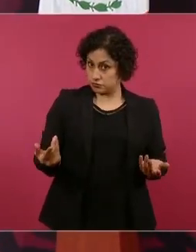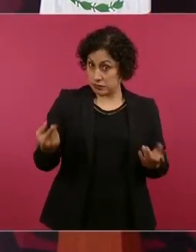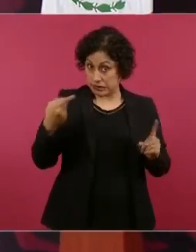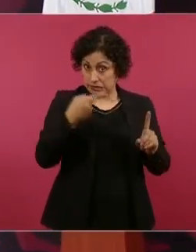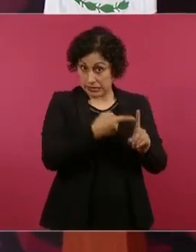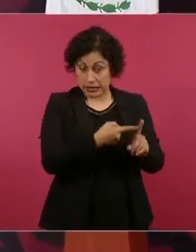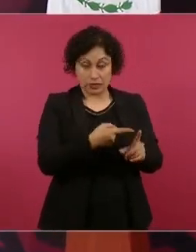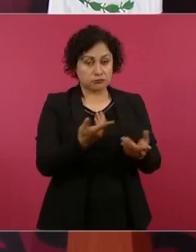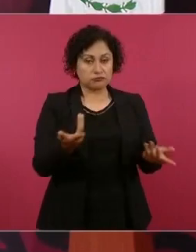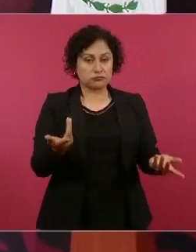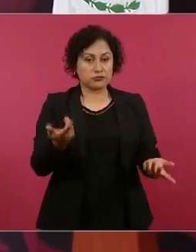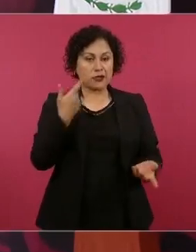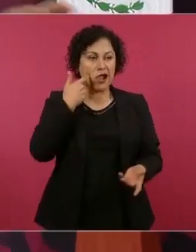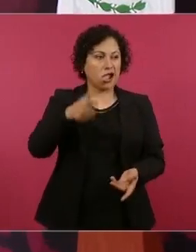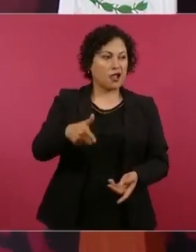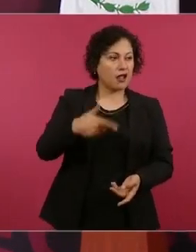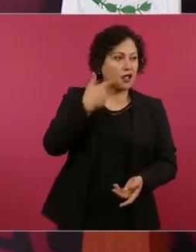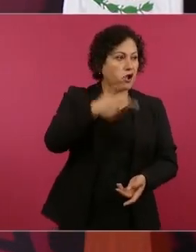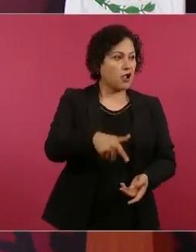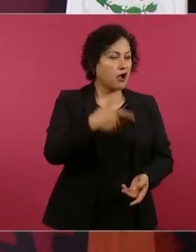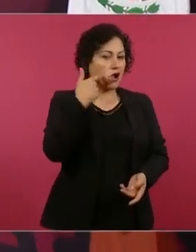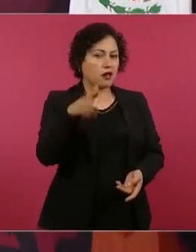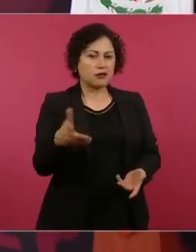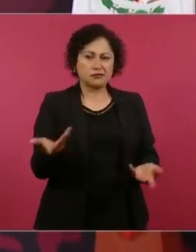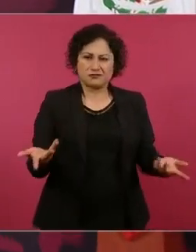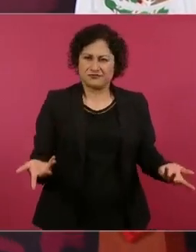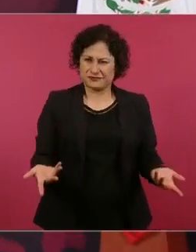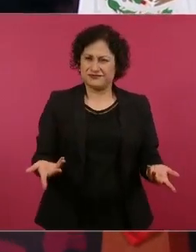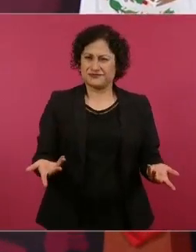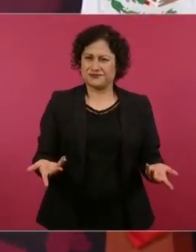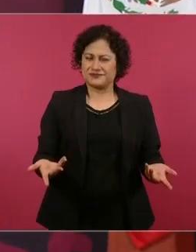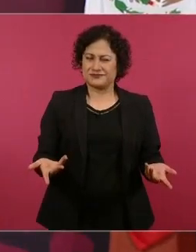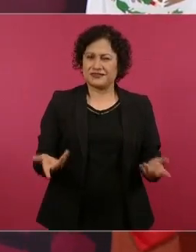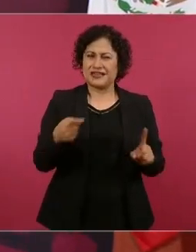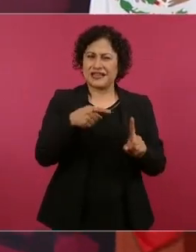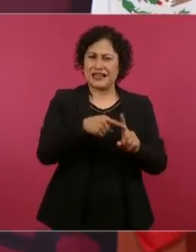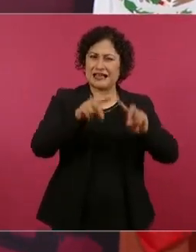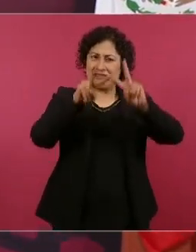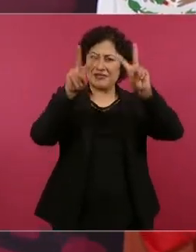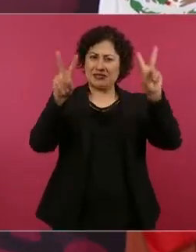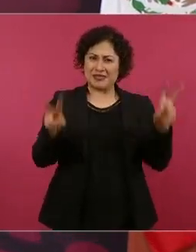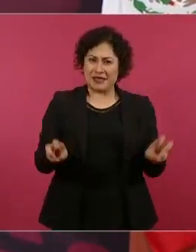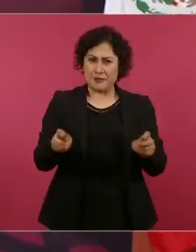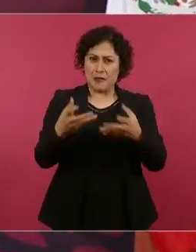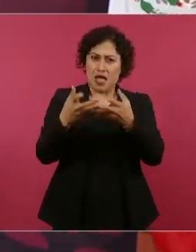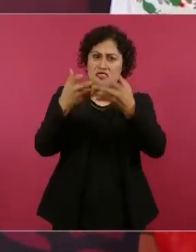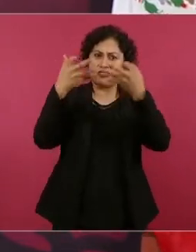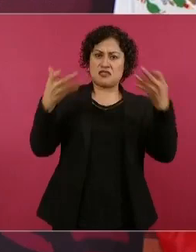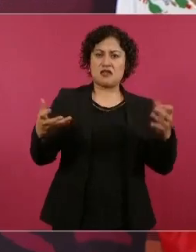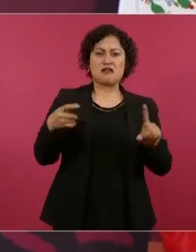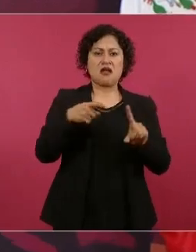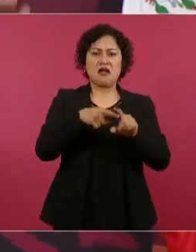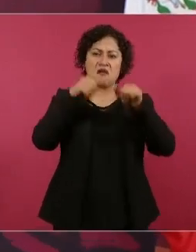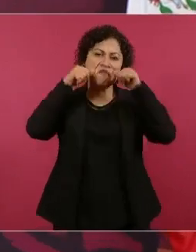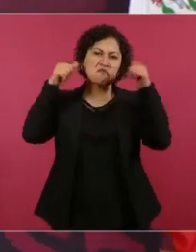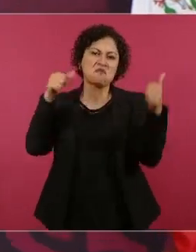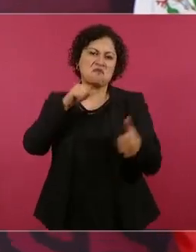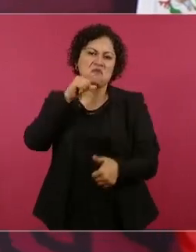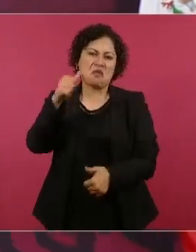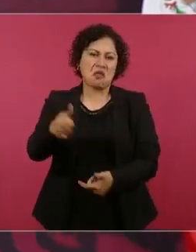que tuviera que ver con el ejido, nada.